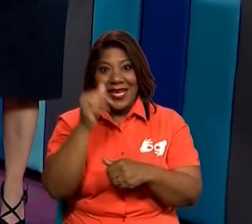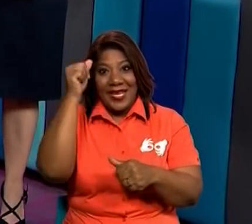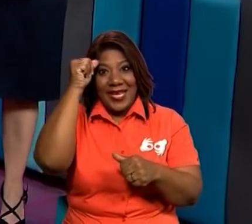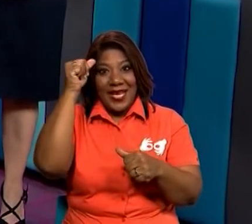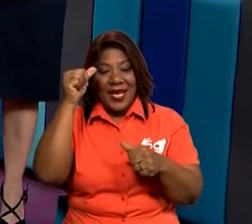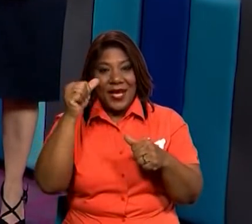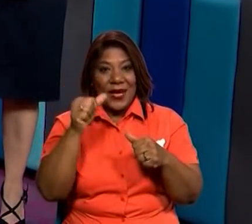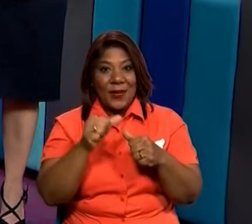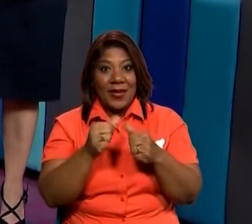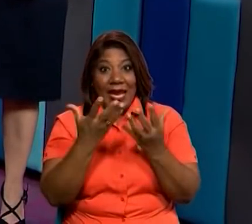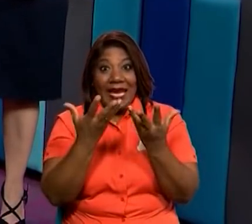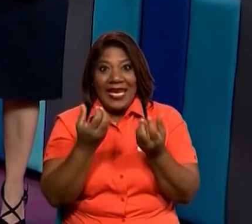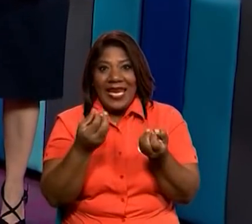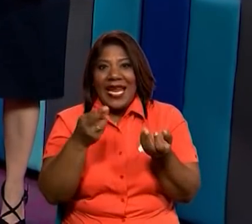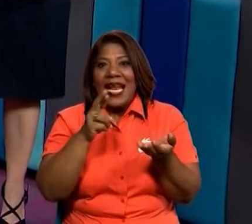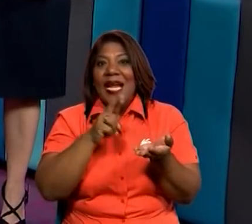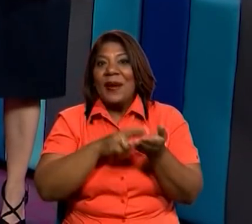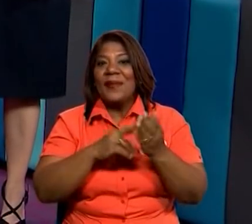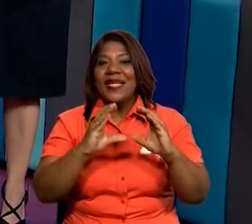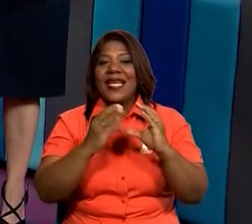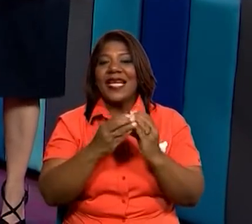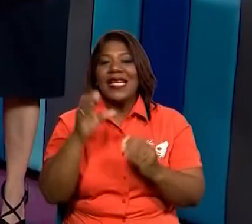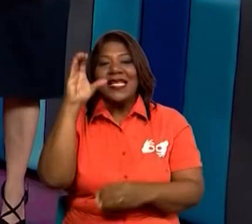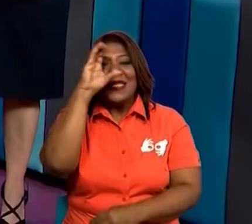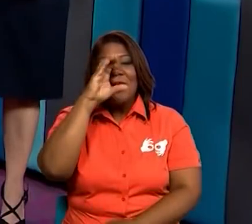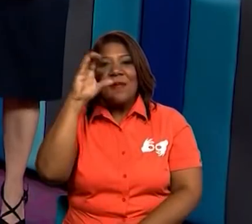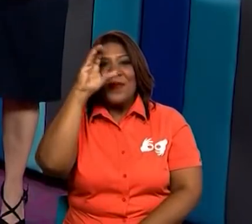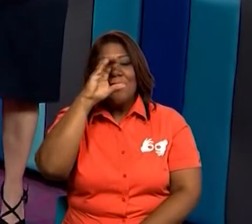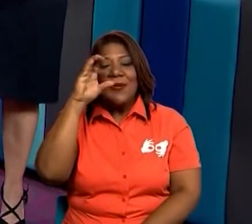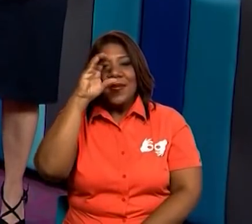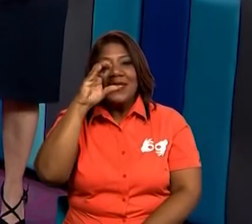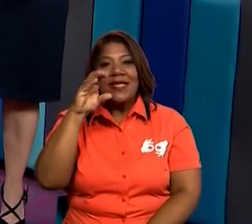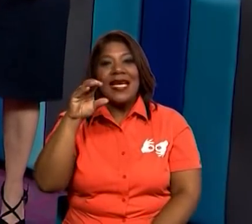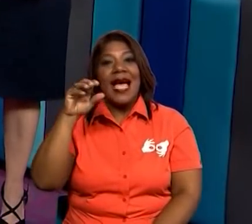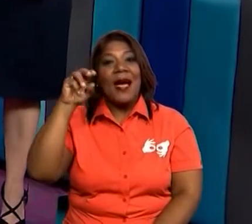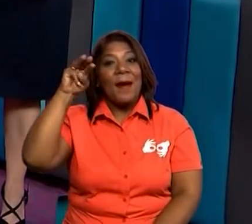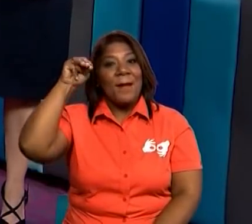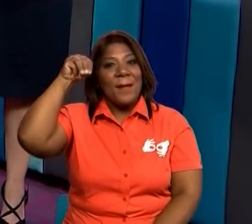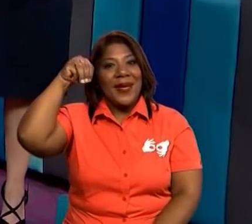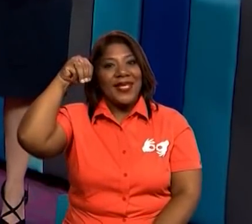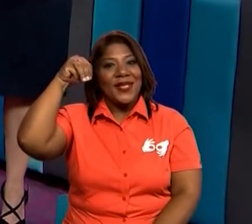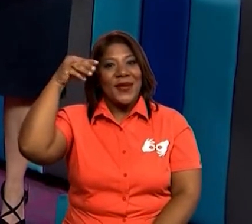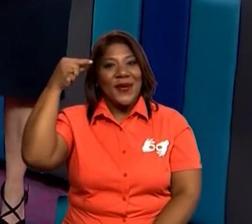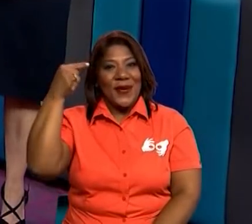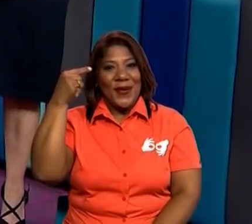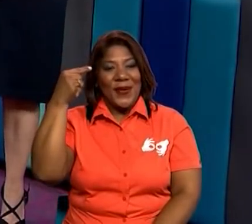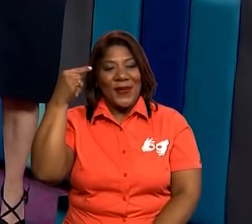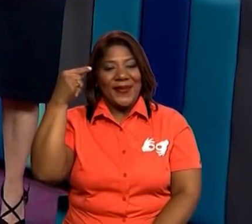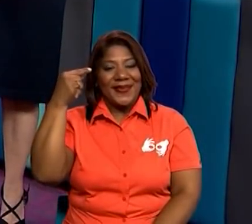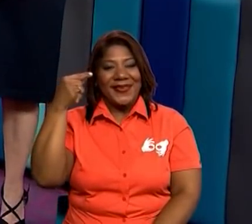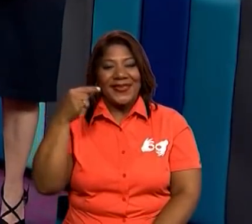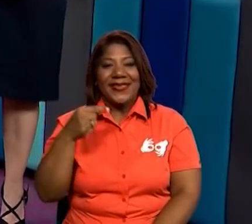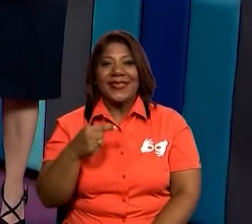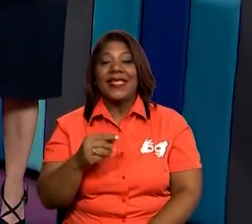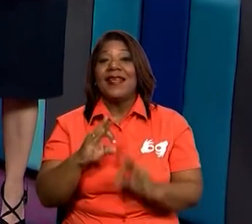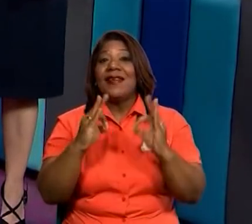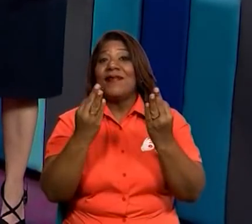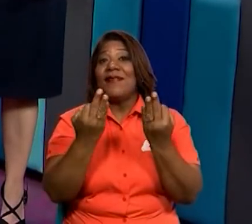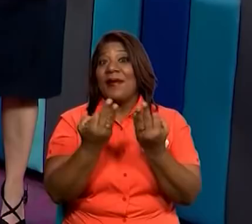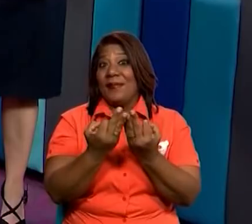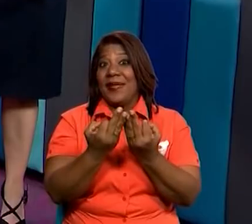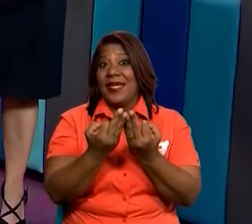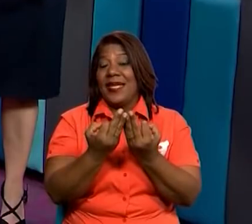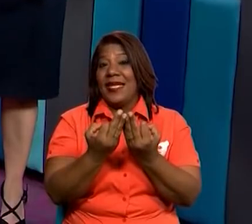recuerda, si quieres revivir esta clase, puedes verla por la plataforma de MedConGo. Bien, familia,